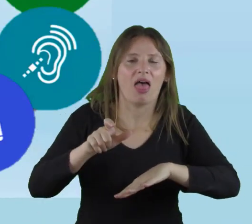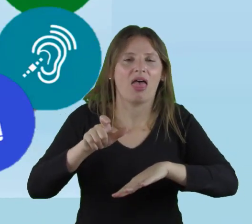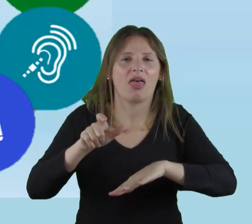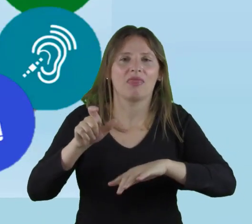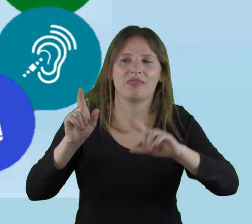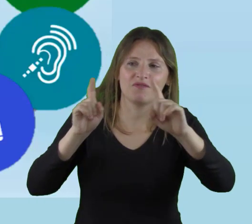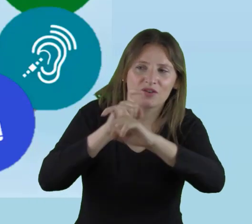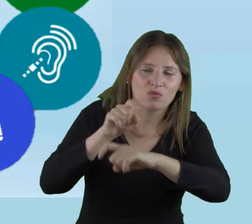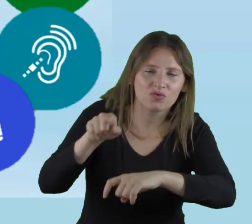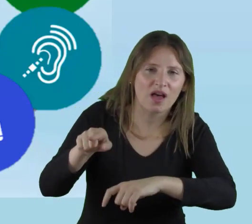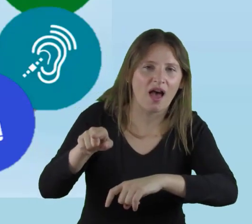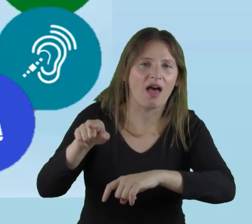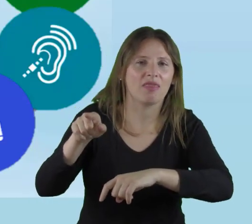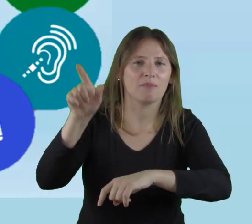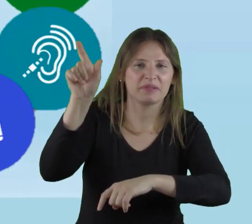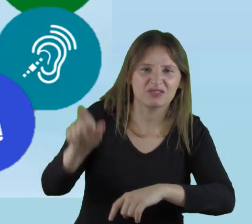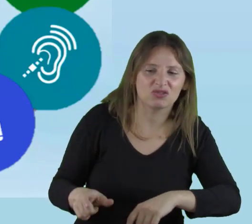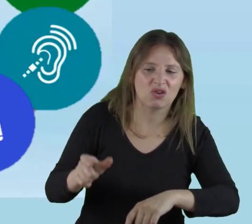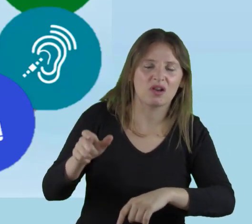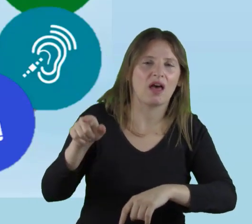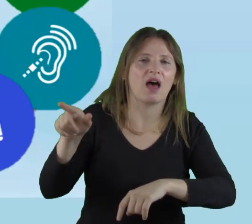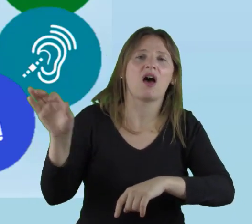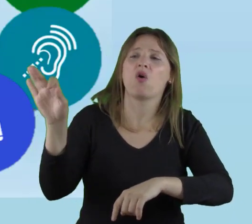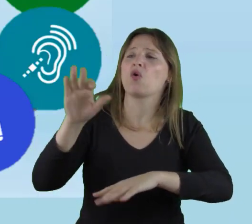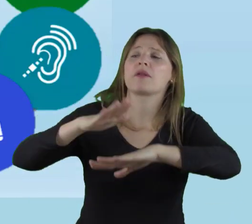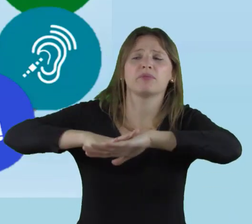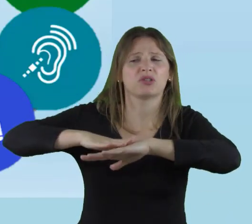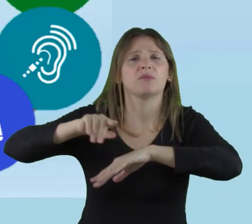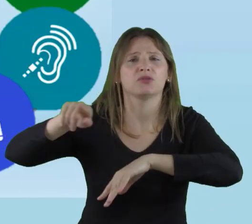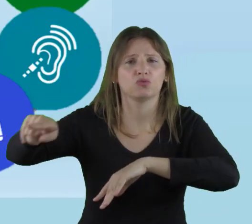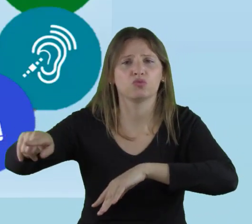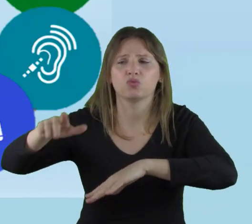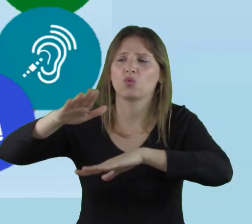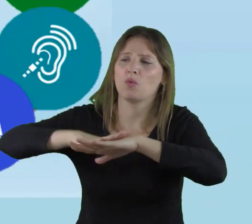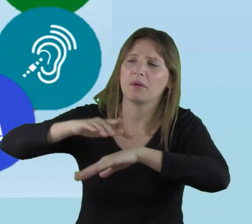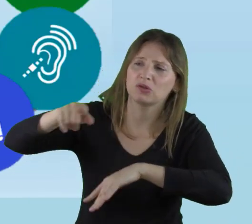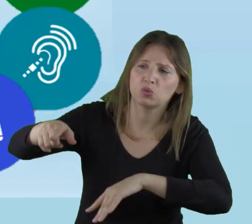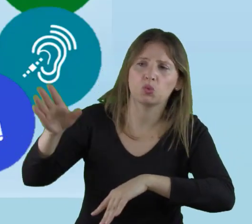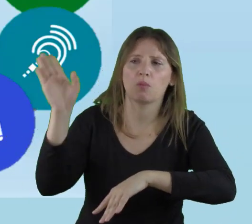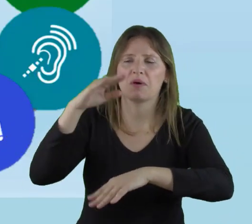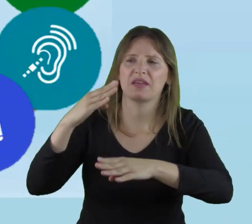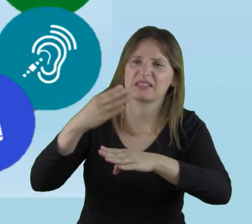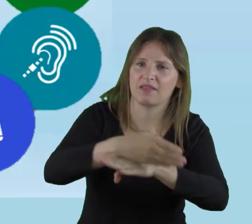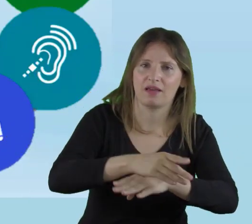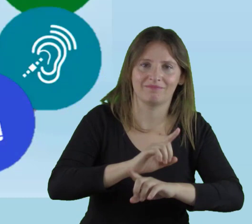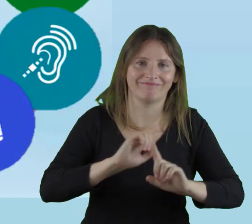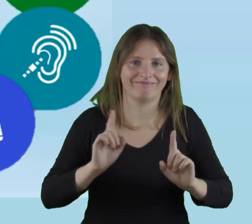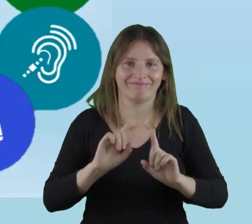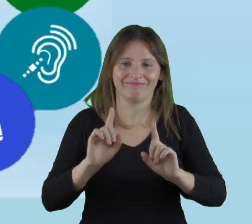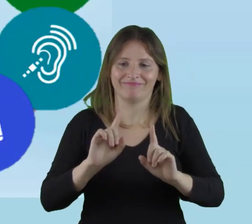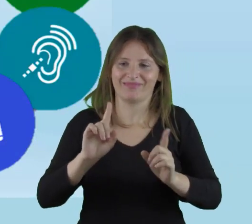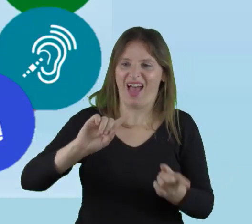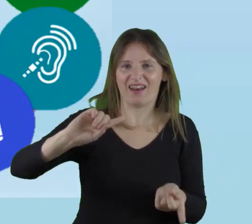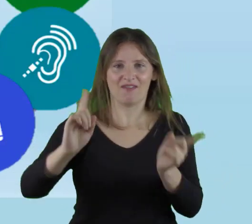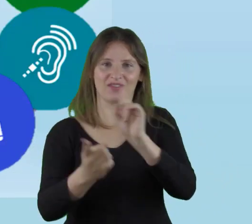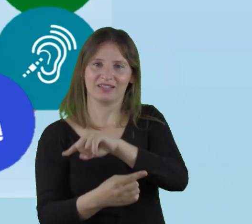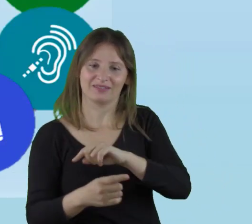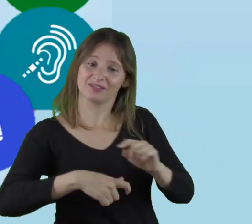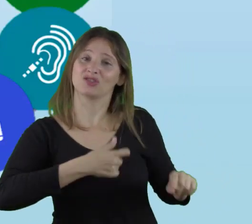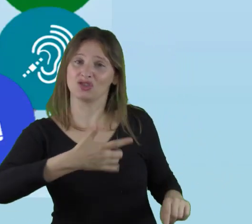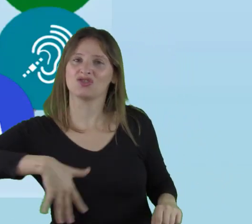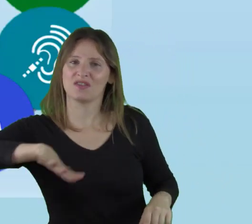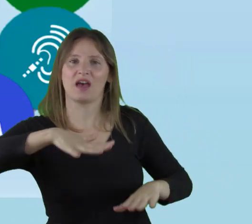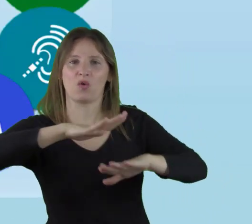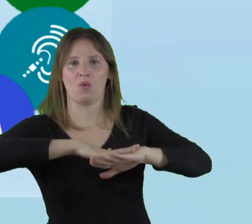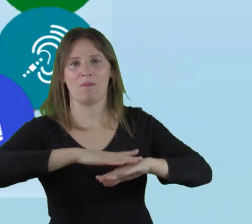la responsabilidad en las personas que tienen la discapacidad,